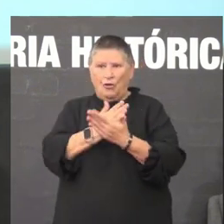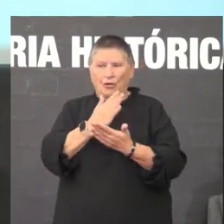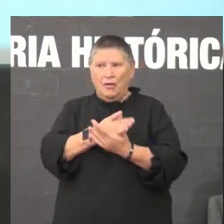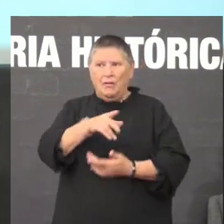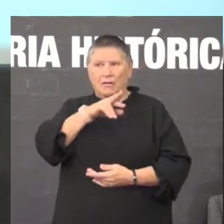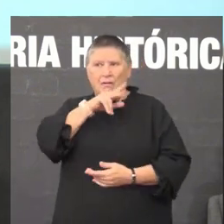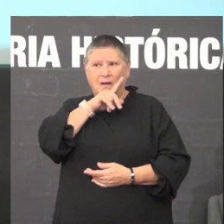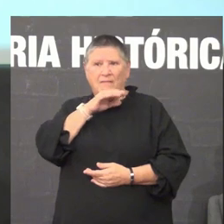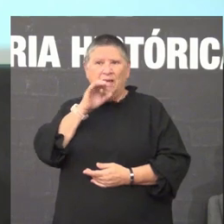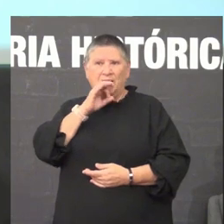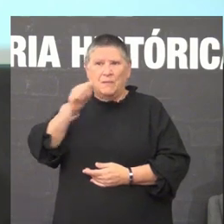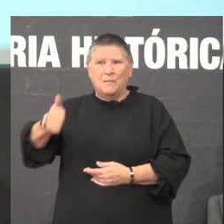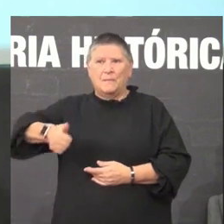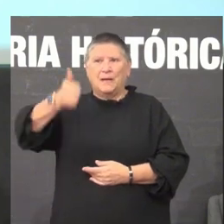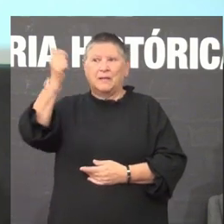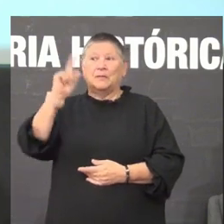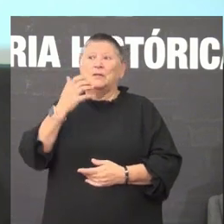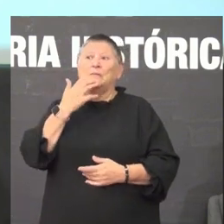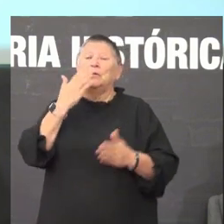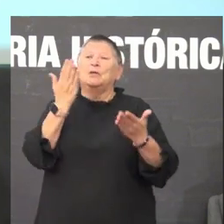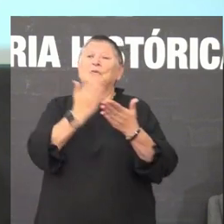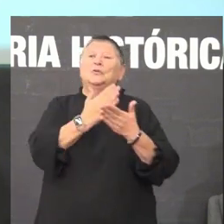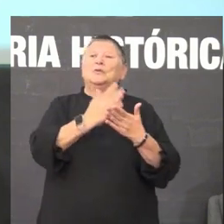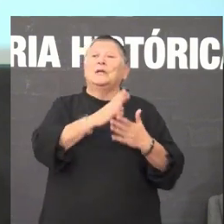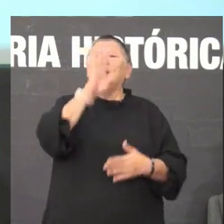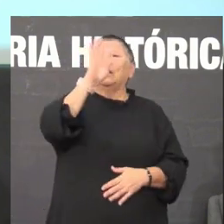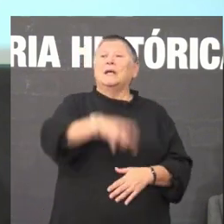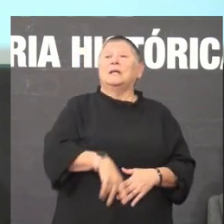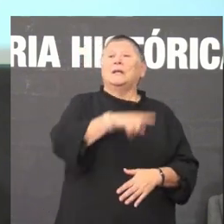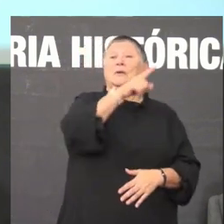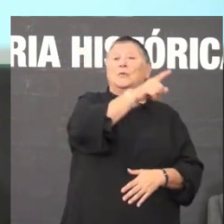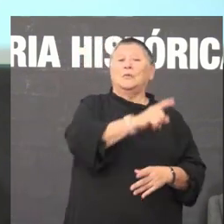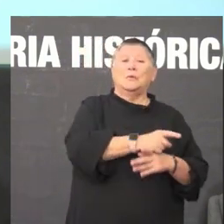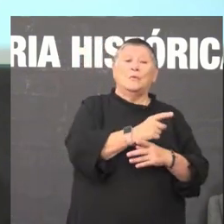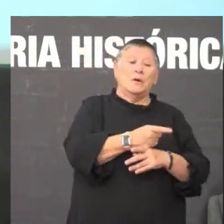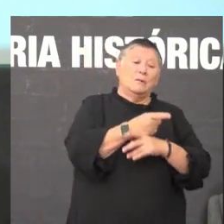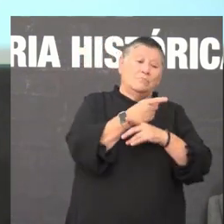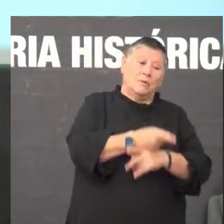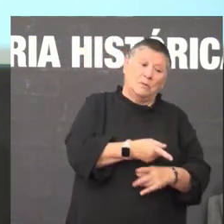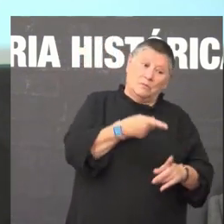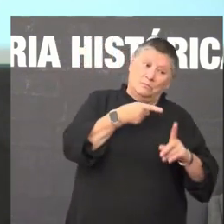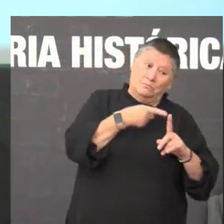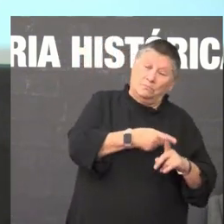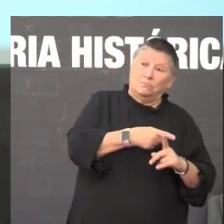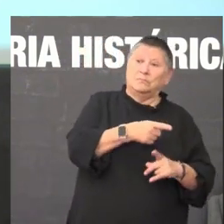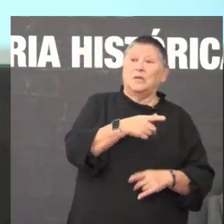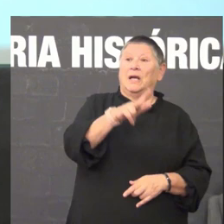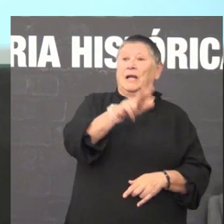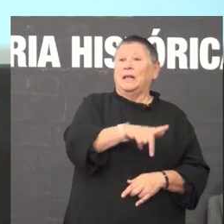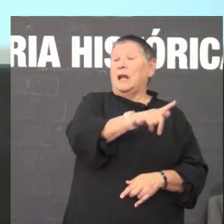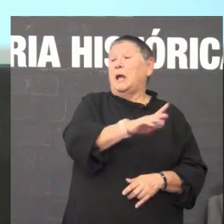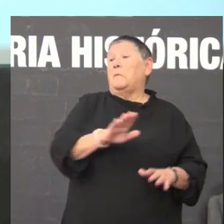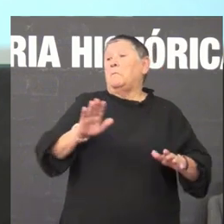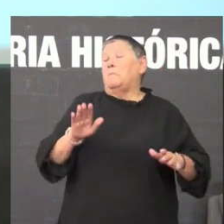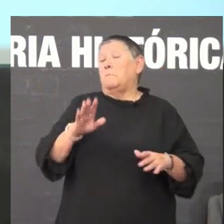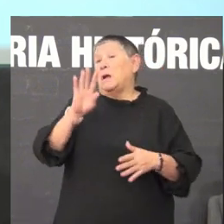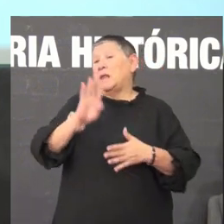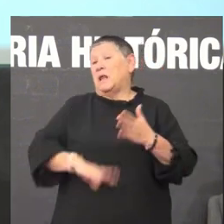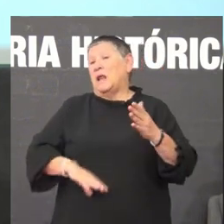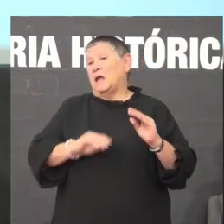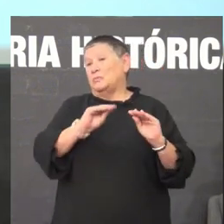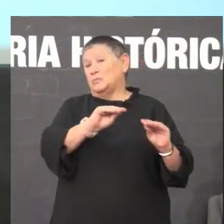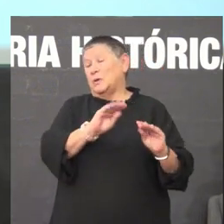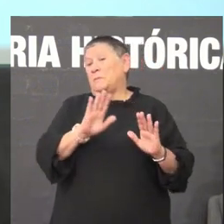Cataluña por exemplo que a pesar de que o ensino ten como eixo o catalán nos recreos segue se perdendo o